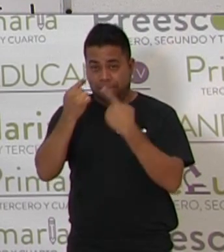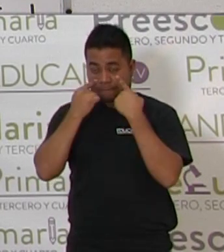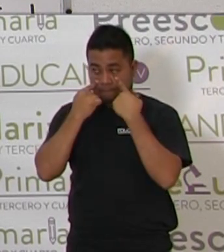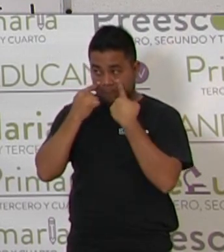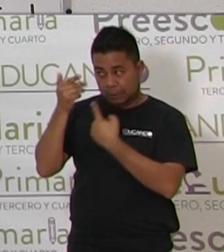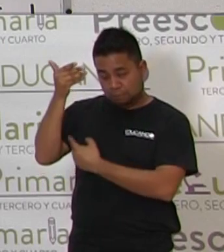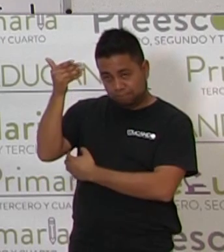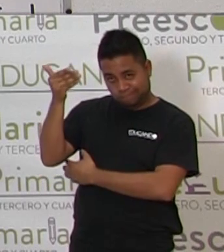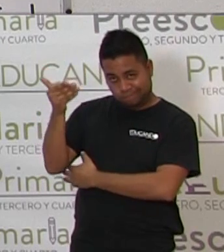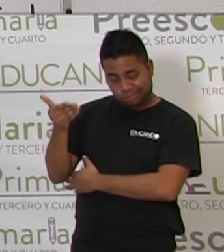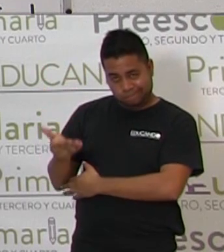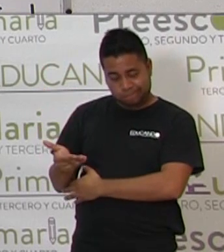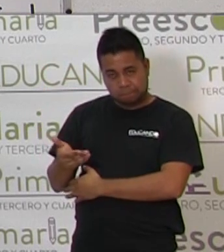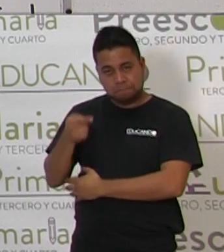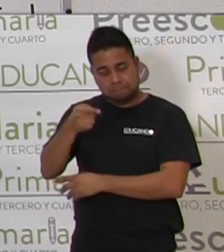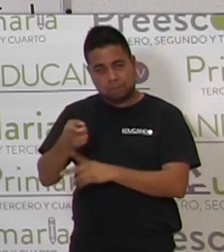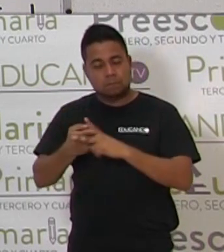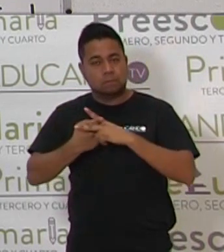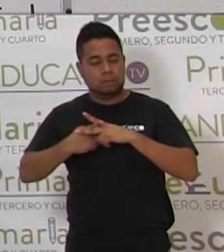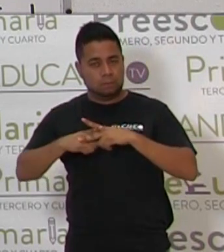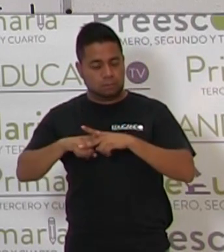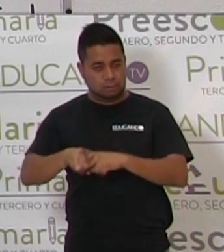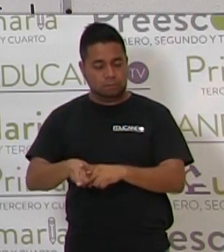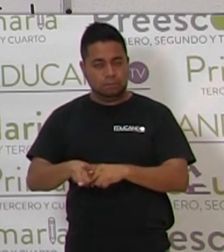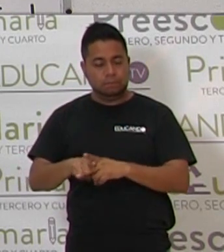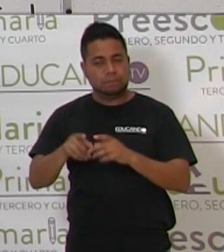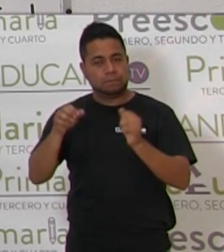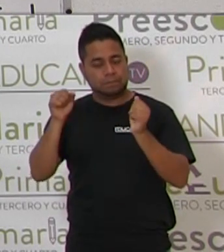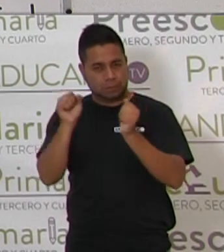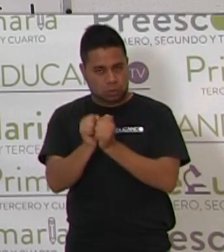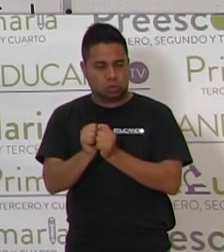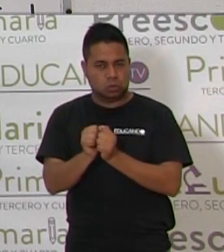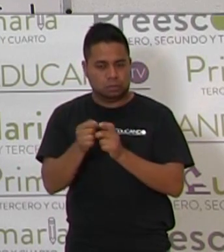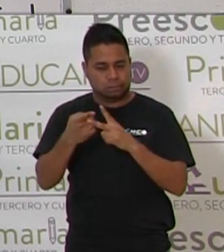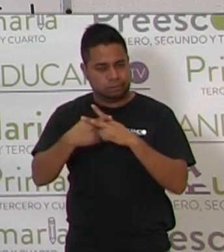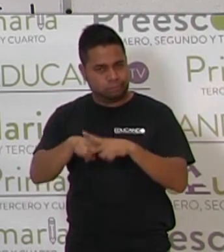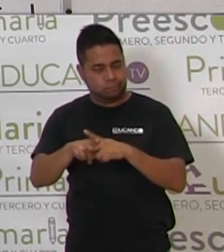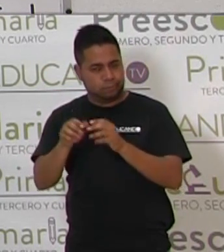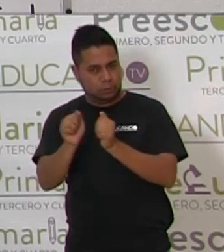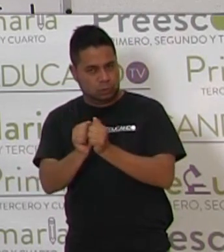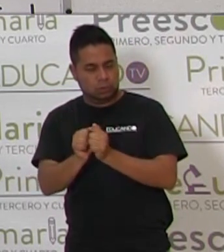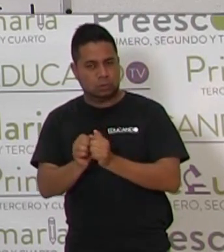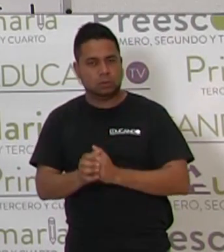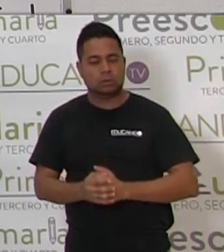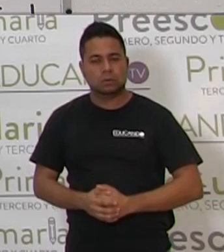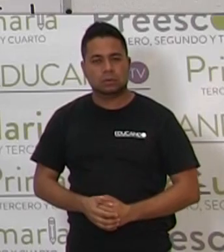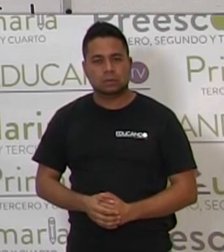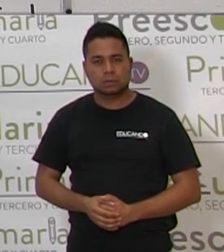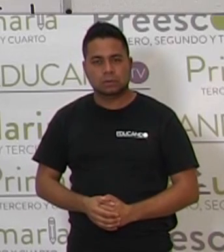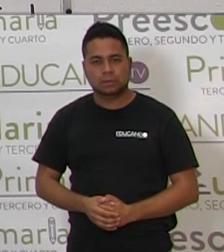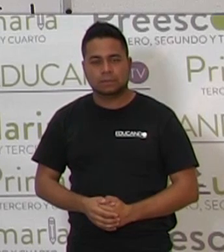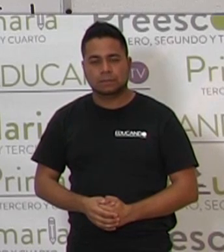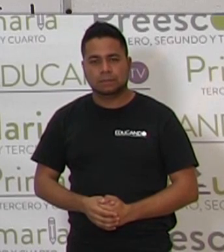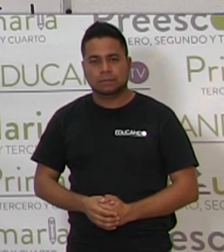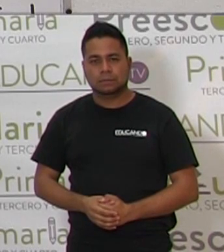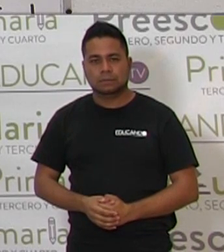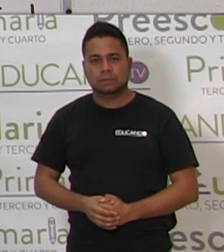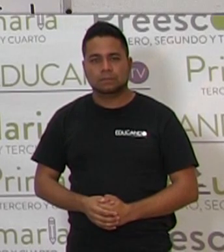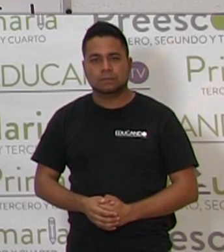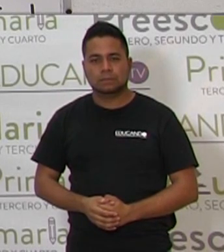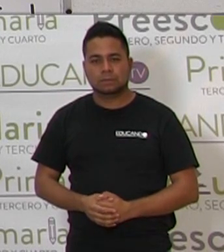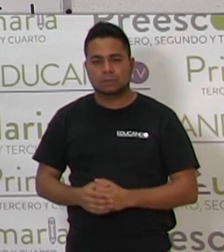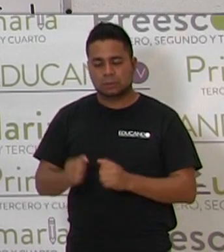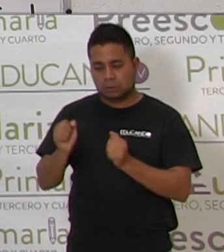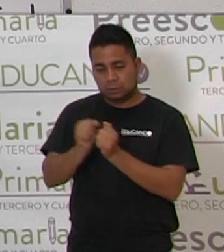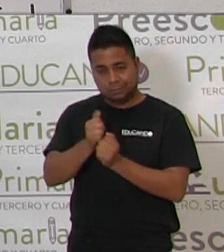Vamos a empezar con este animal.